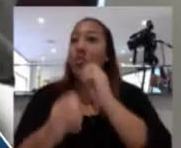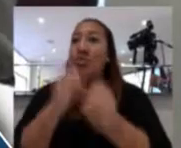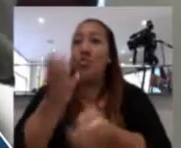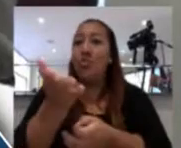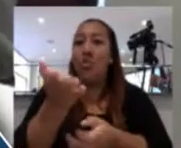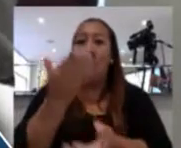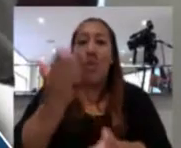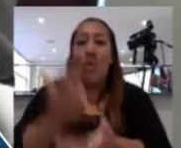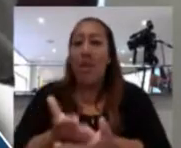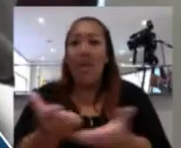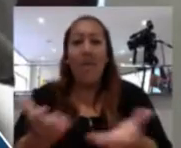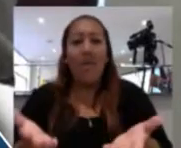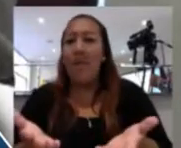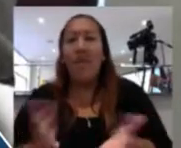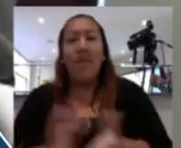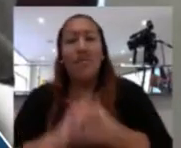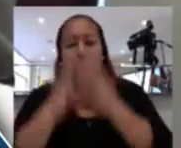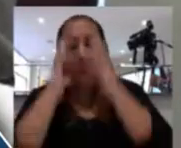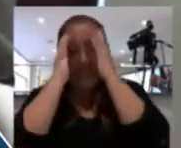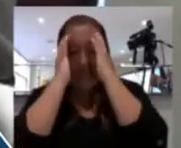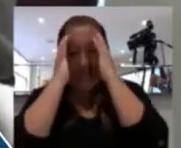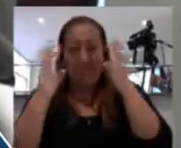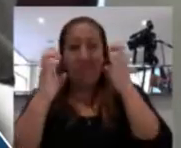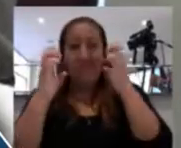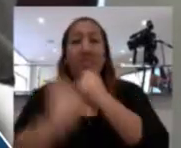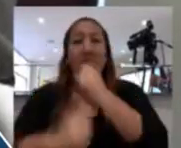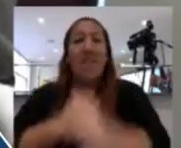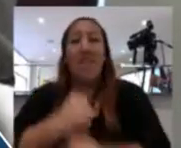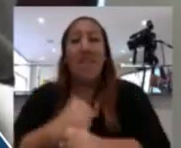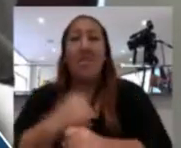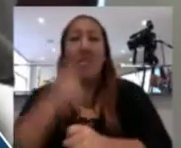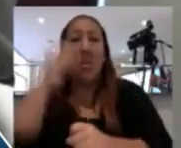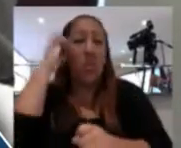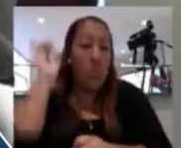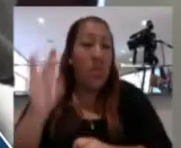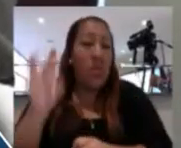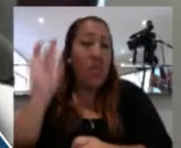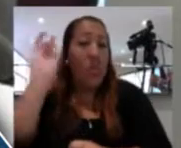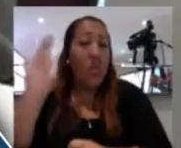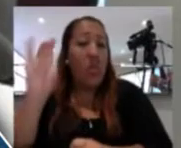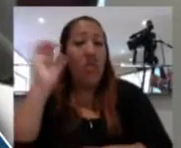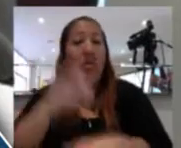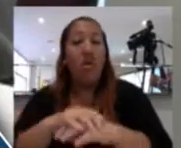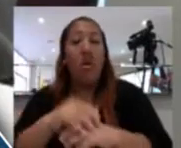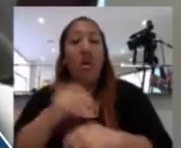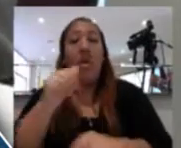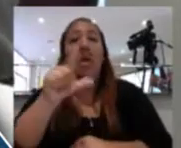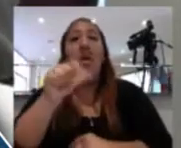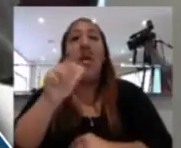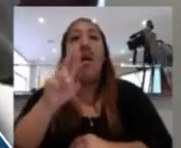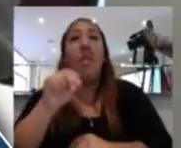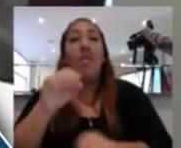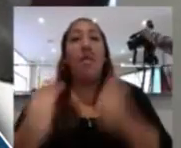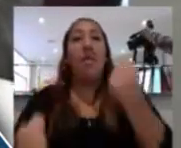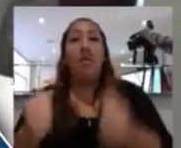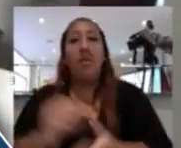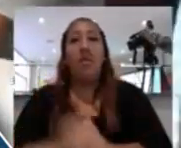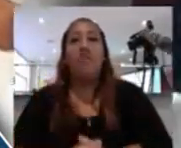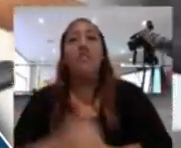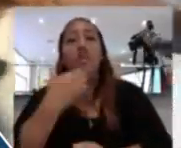este estresante ruido que es el de las alarmas de los carros. Gracias, señor alcalde.